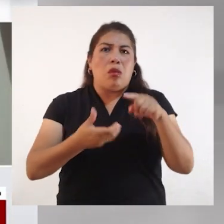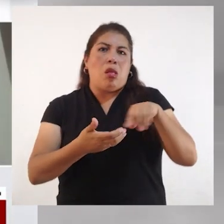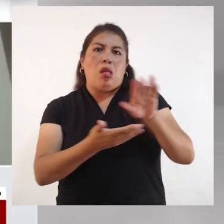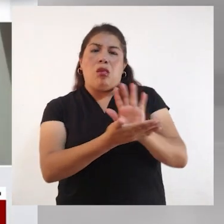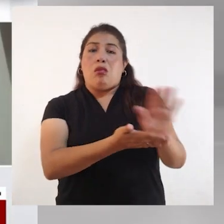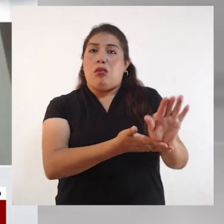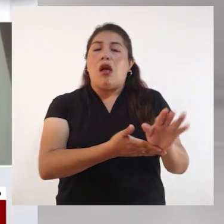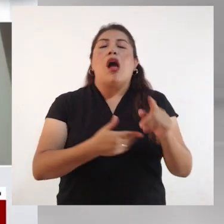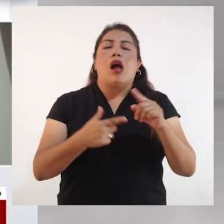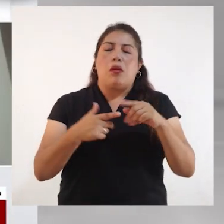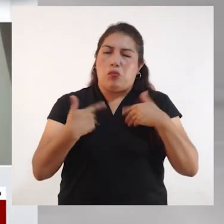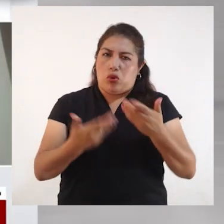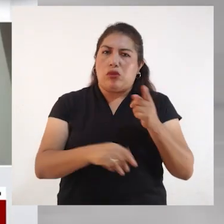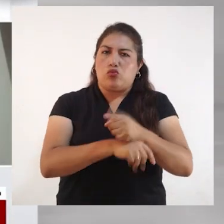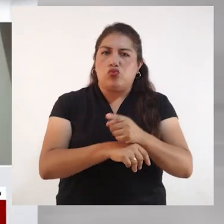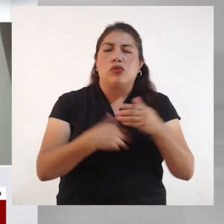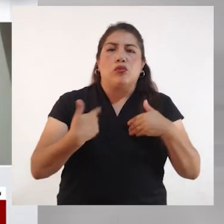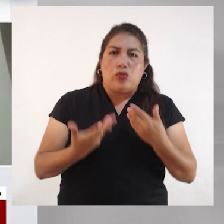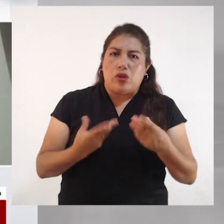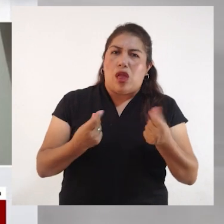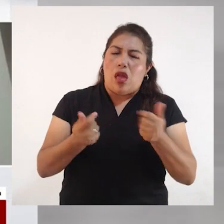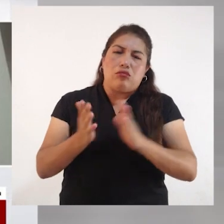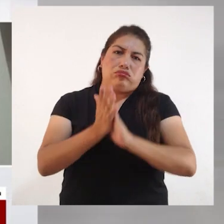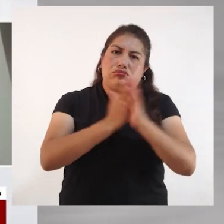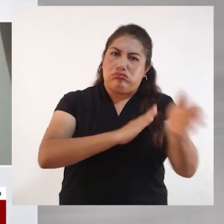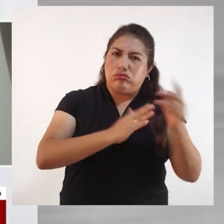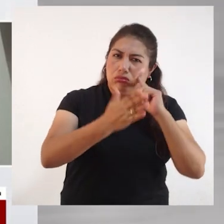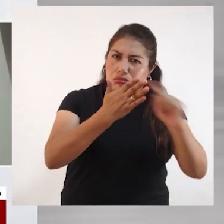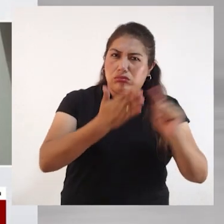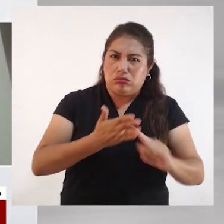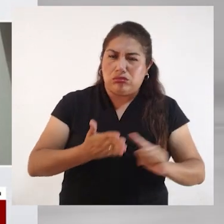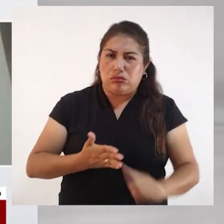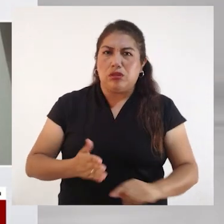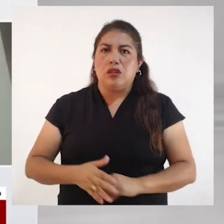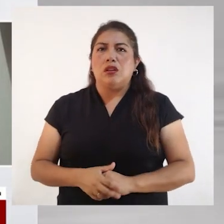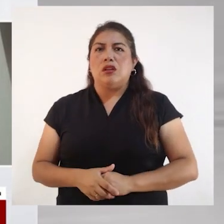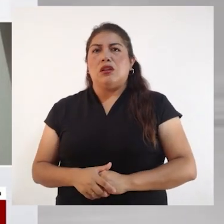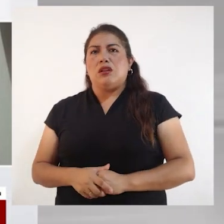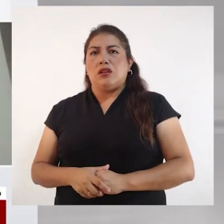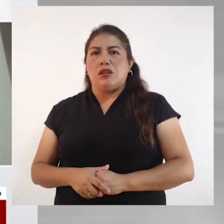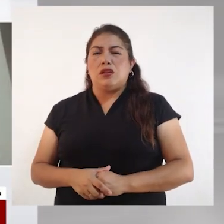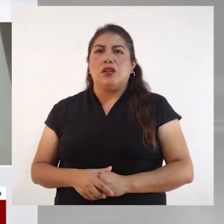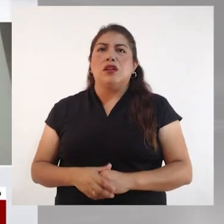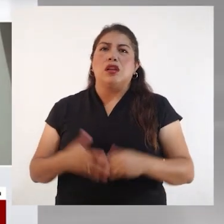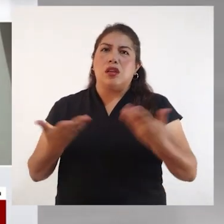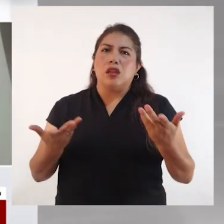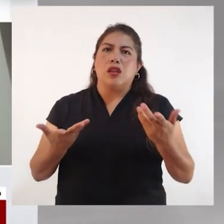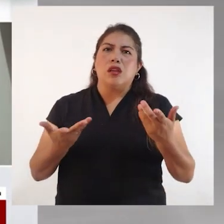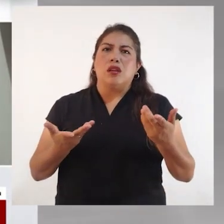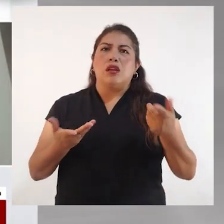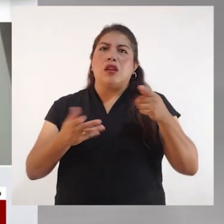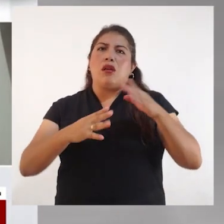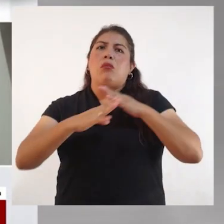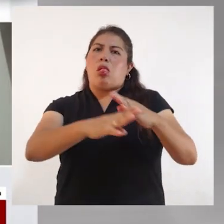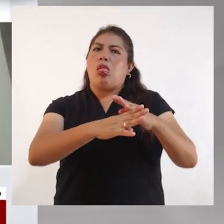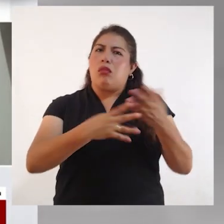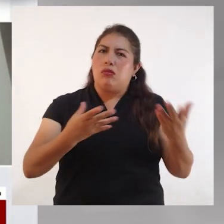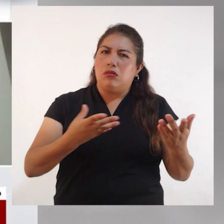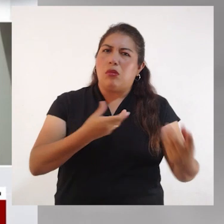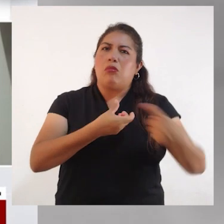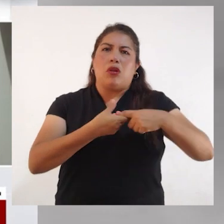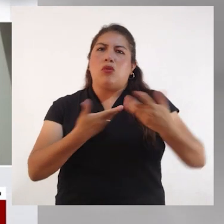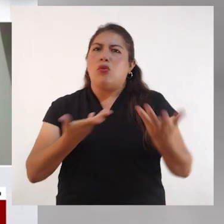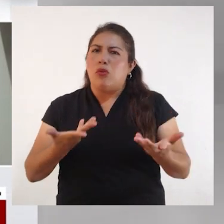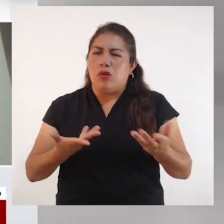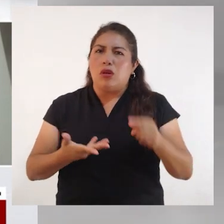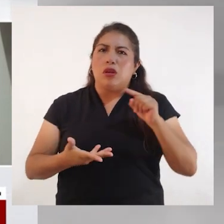alguna otra situación que alertar respecto a la accesibilidad, respecto a barreras para matricularse, respecto